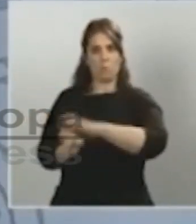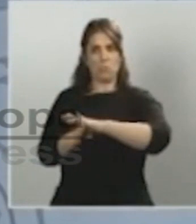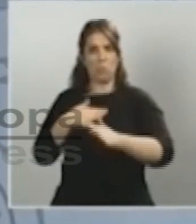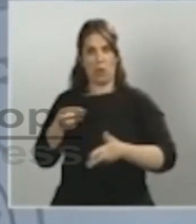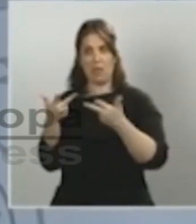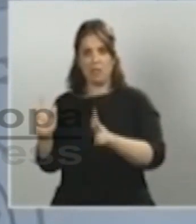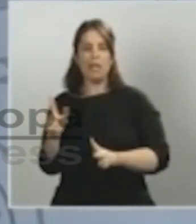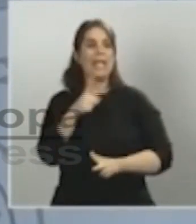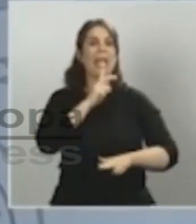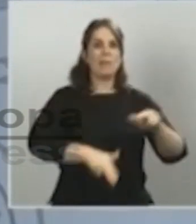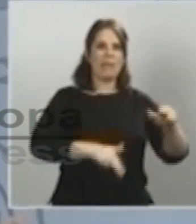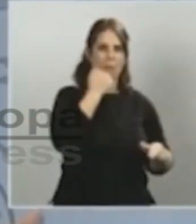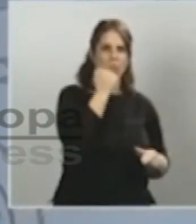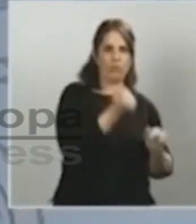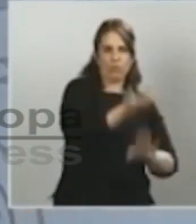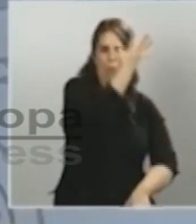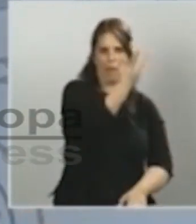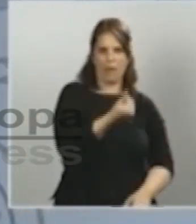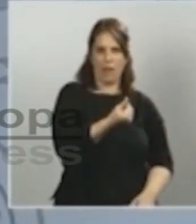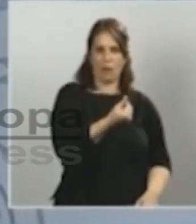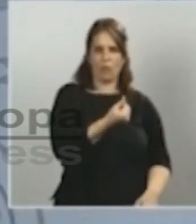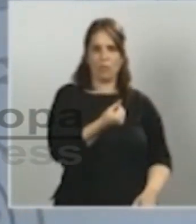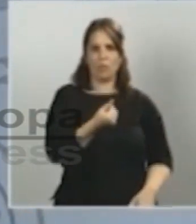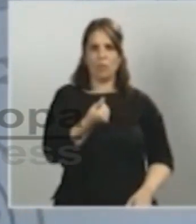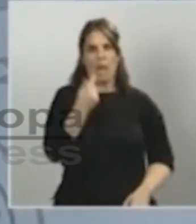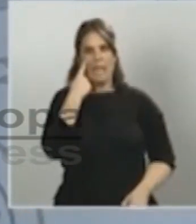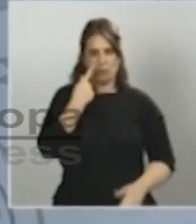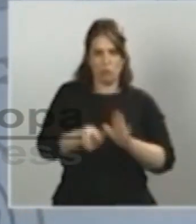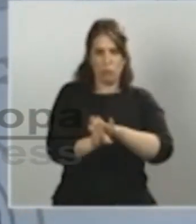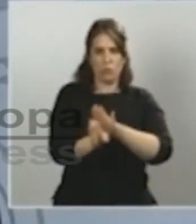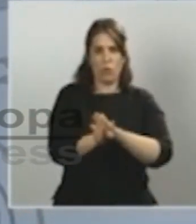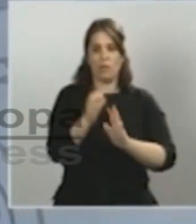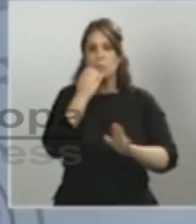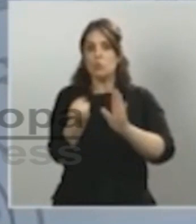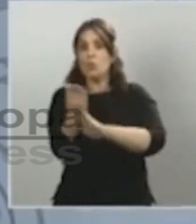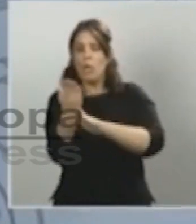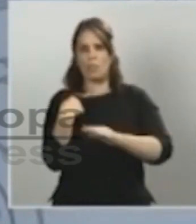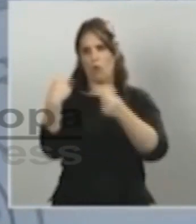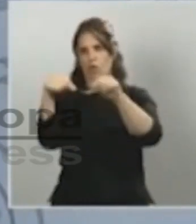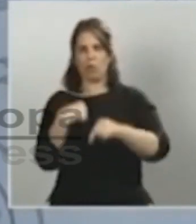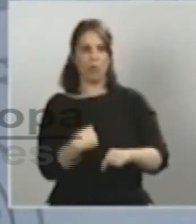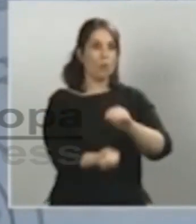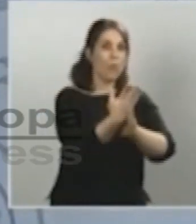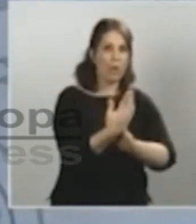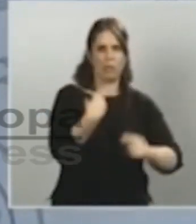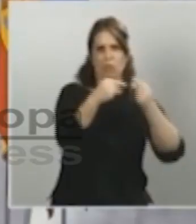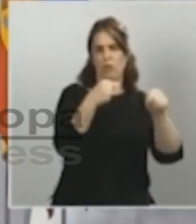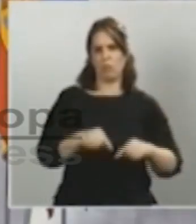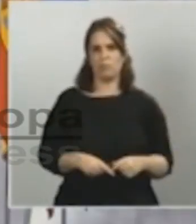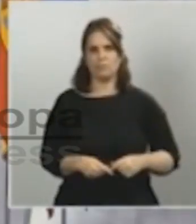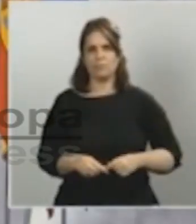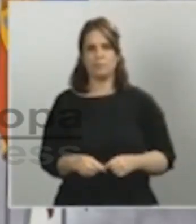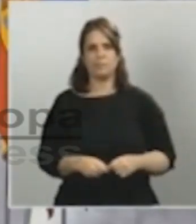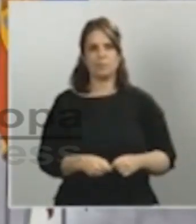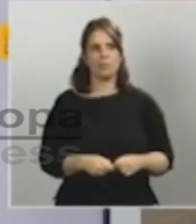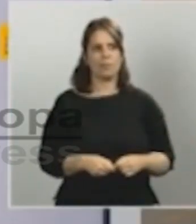seguiremos atentos e iremos corrigindo a situación en función de como evolucione o mercado respecto ao